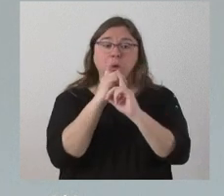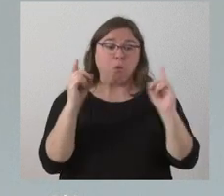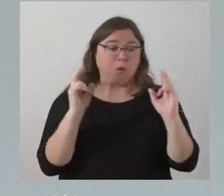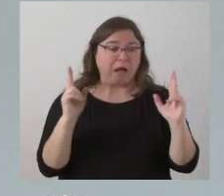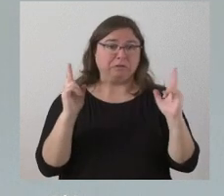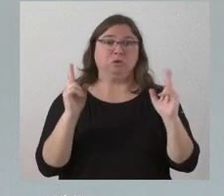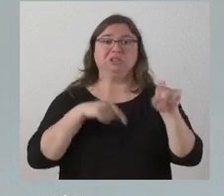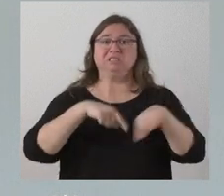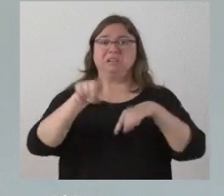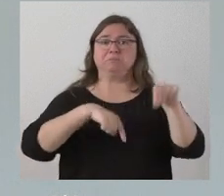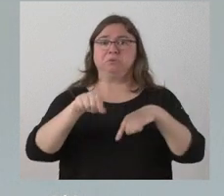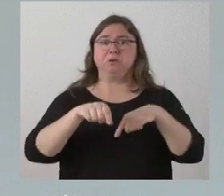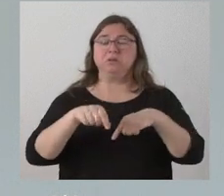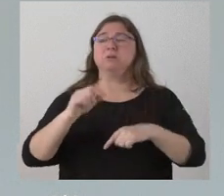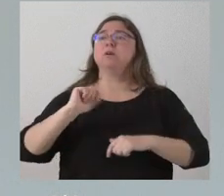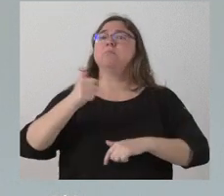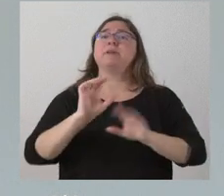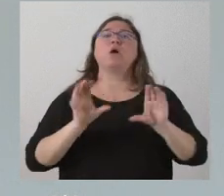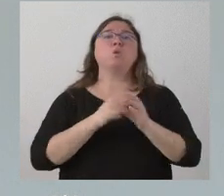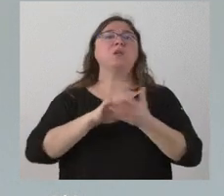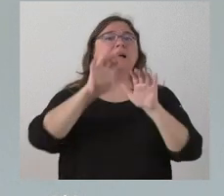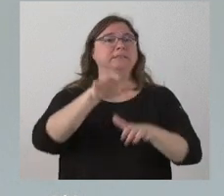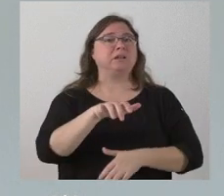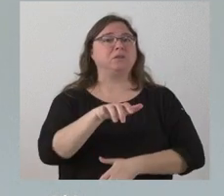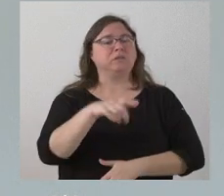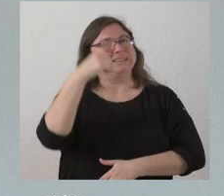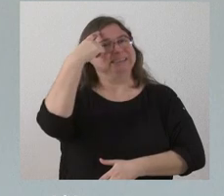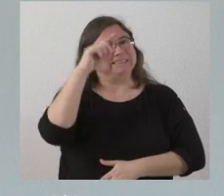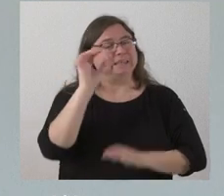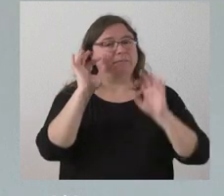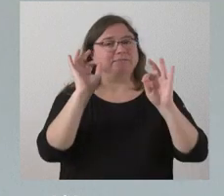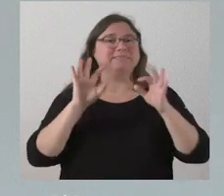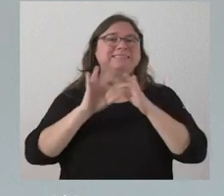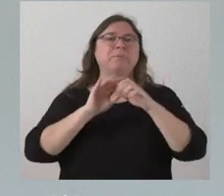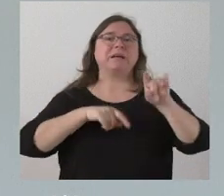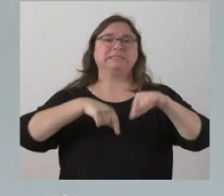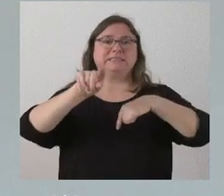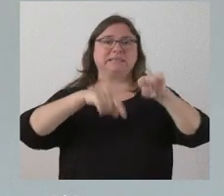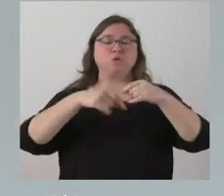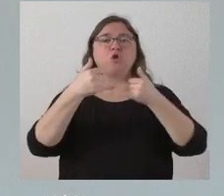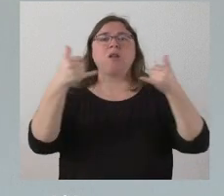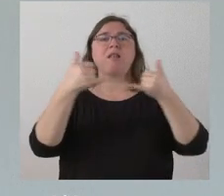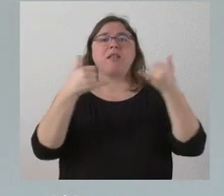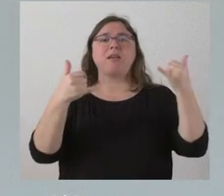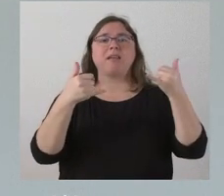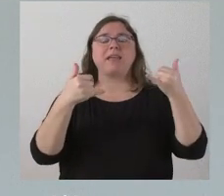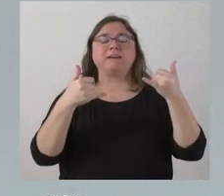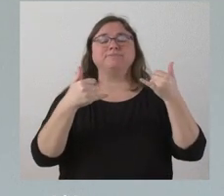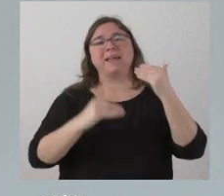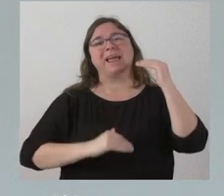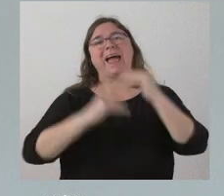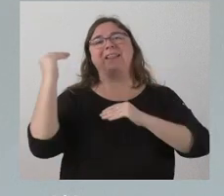transporte, es cuando las que hemos puesto en marcha desde la Junta de Castileo León saben ustedes que en materia de las líneas de altas prestaciones